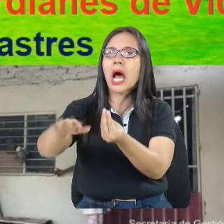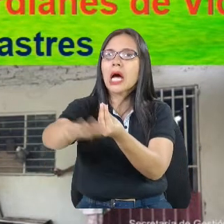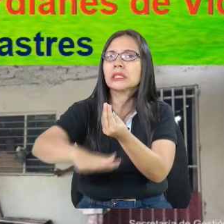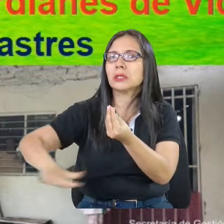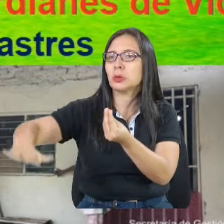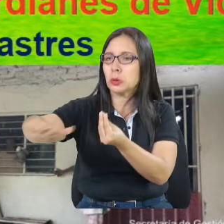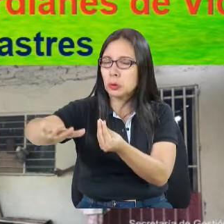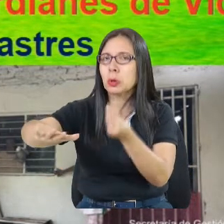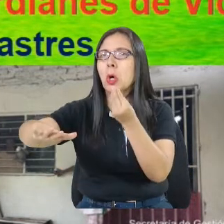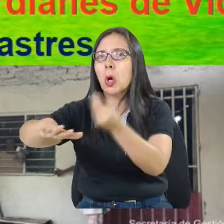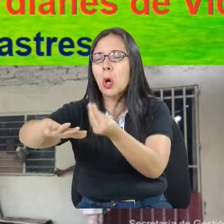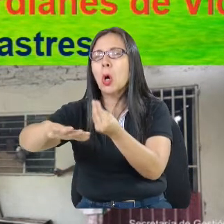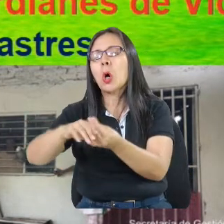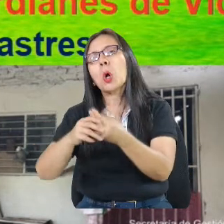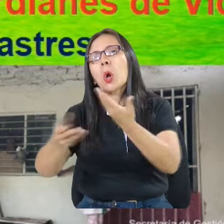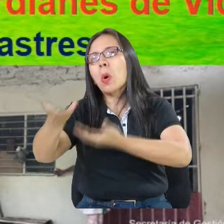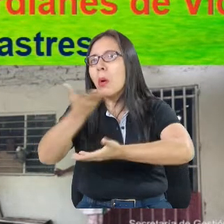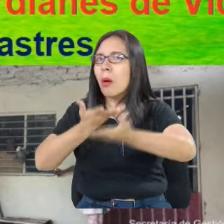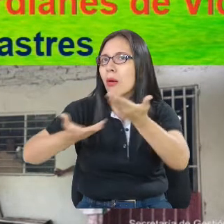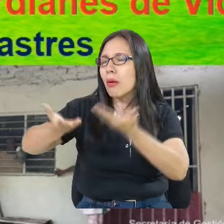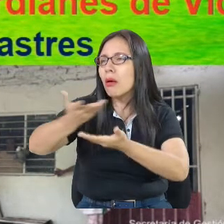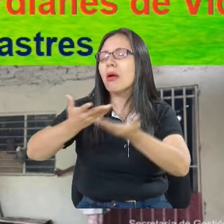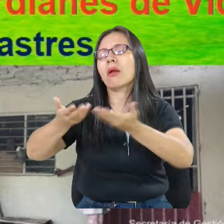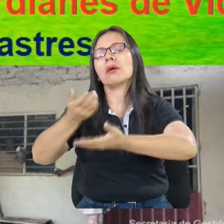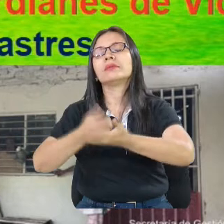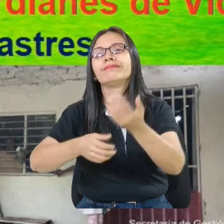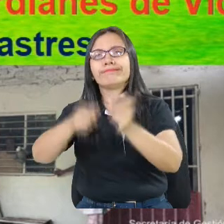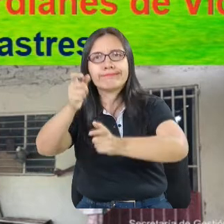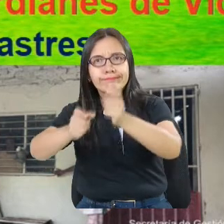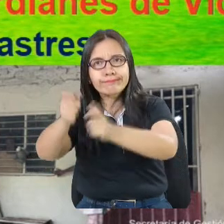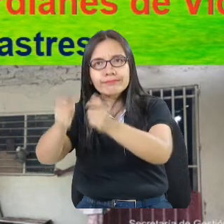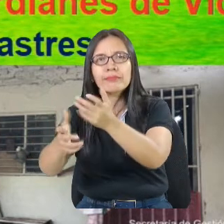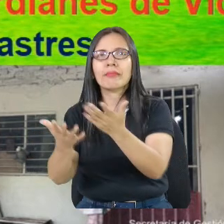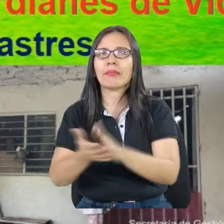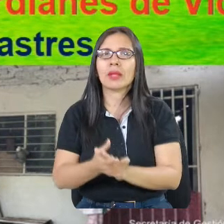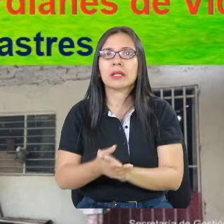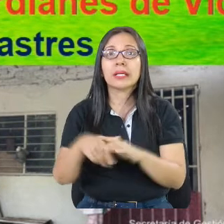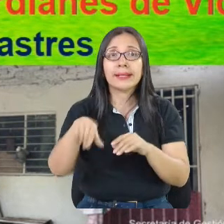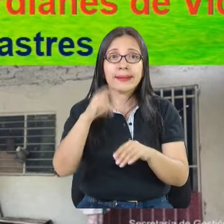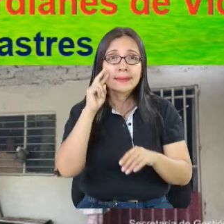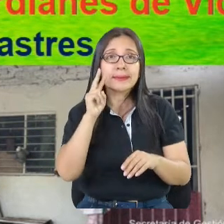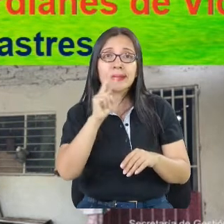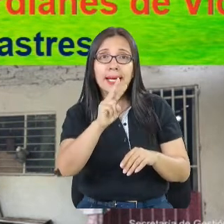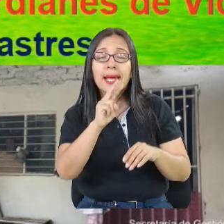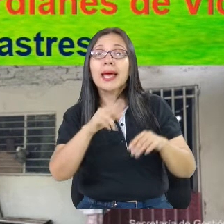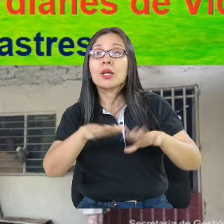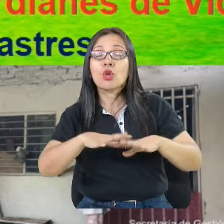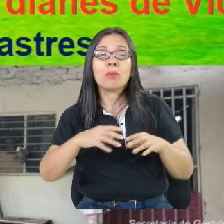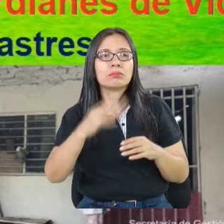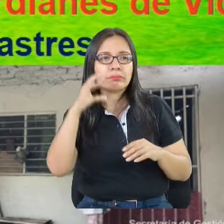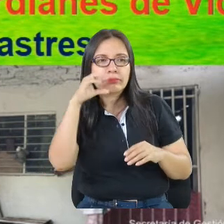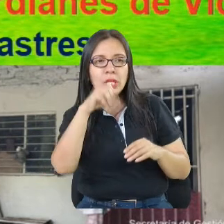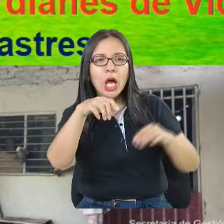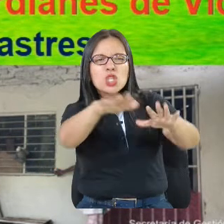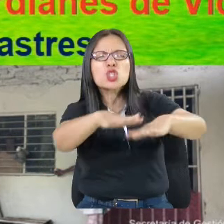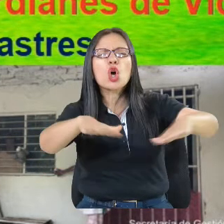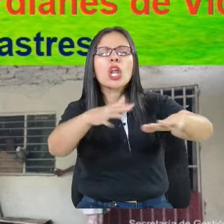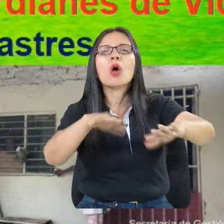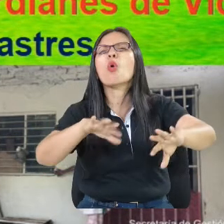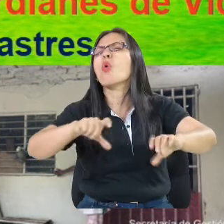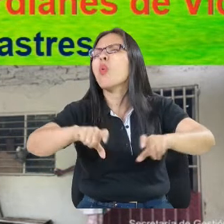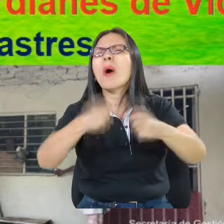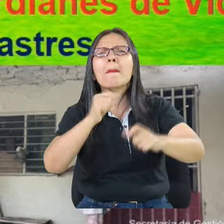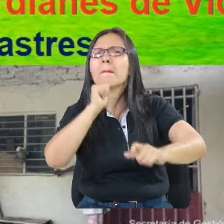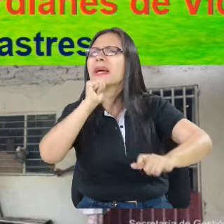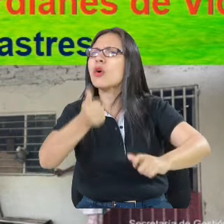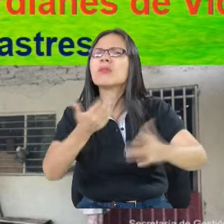Ya les dije que en la línea de conocimiento generamos todo este mapeo y esa identificación de zonas de riesgo. Pero nosotros vamos